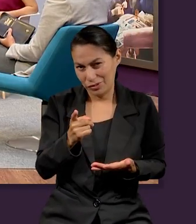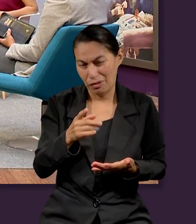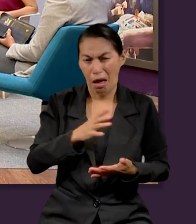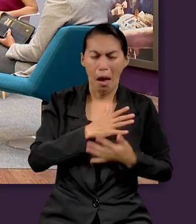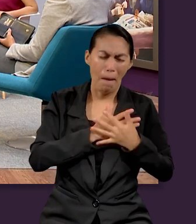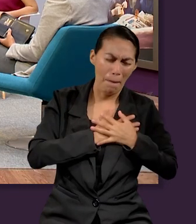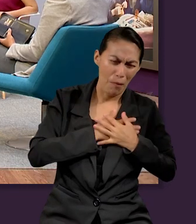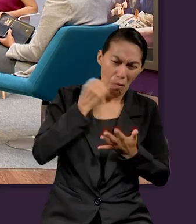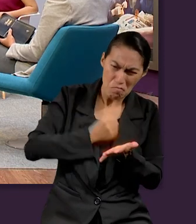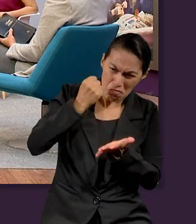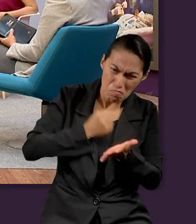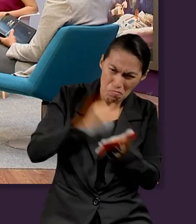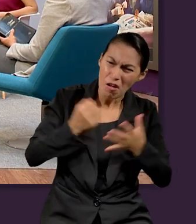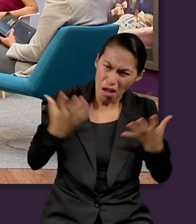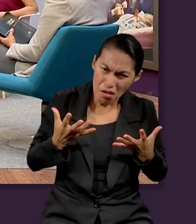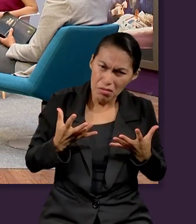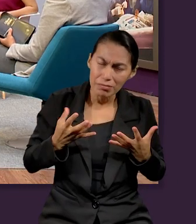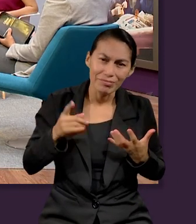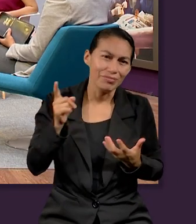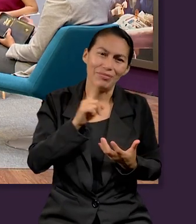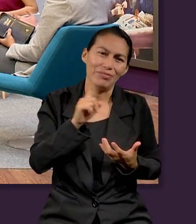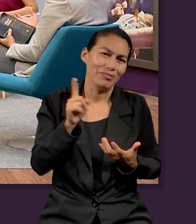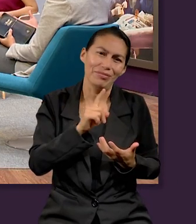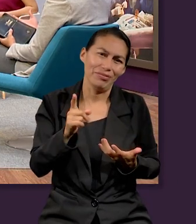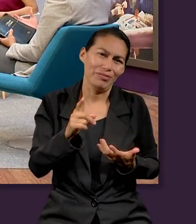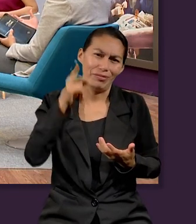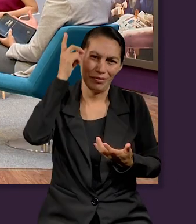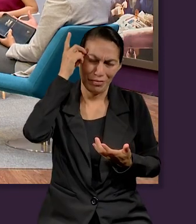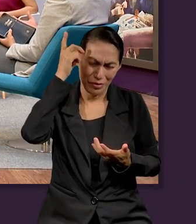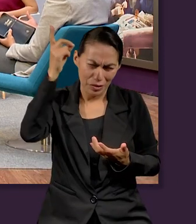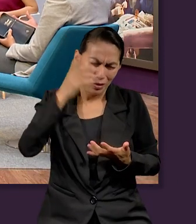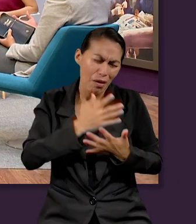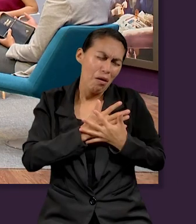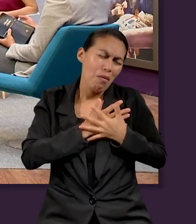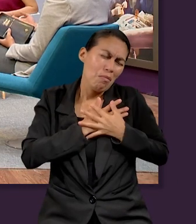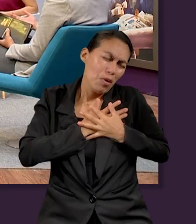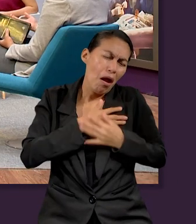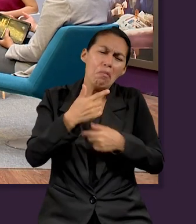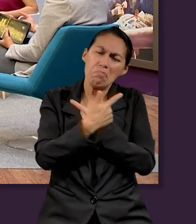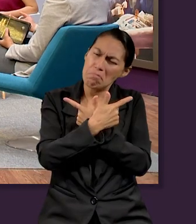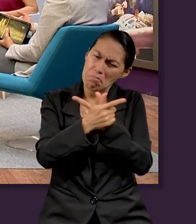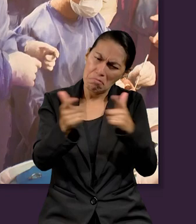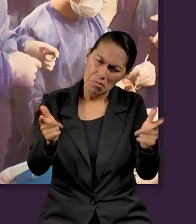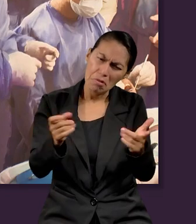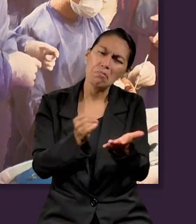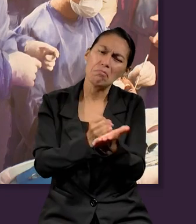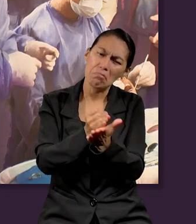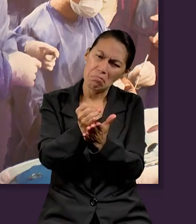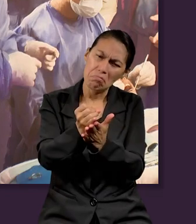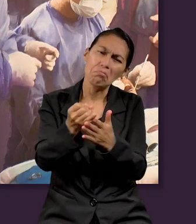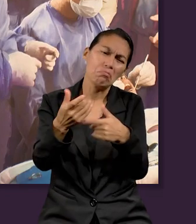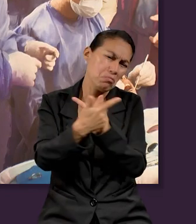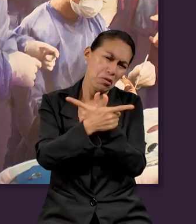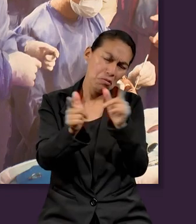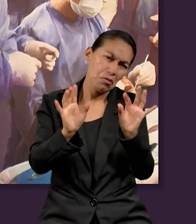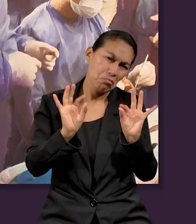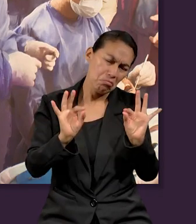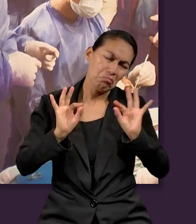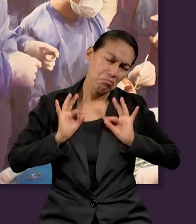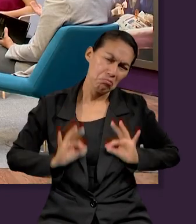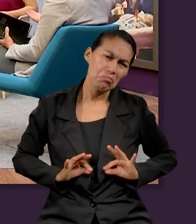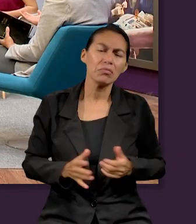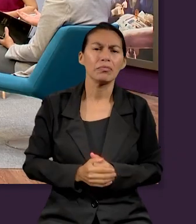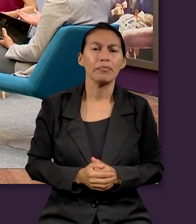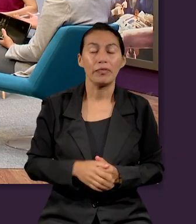absolutamente nada, ni es ninguna obligación. Entonces creo que eso es lo que permite que haya esa opción. Y claro, cada quien